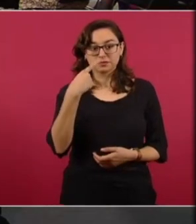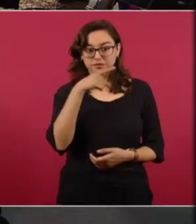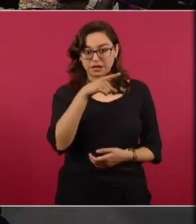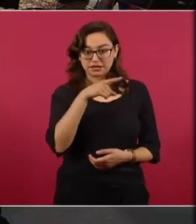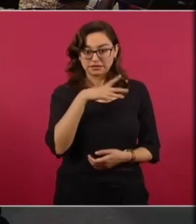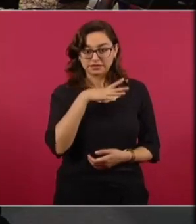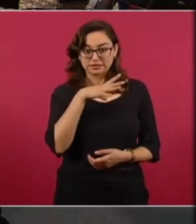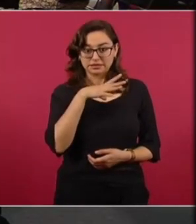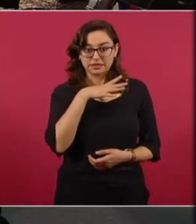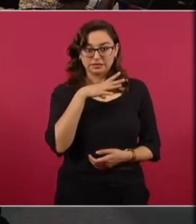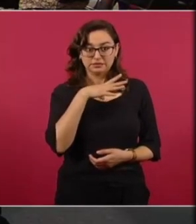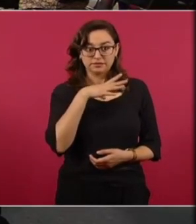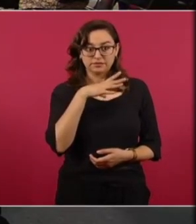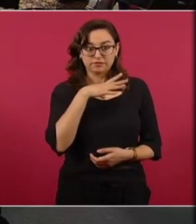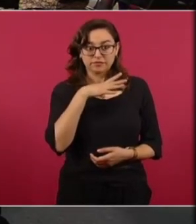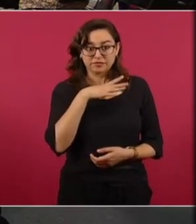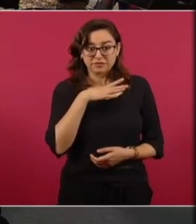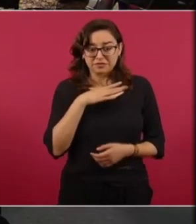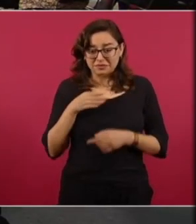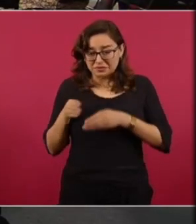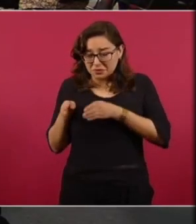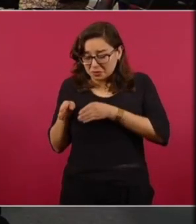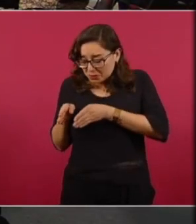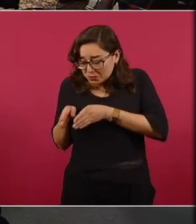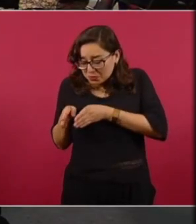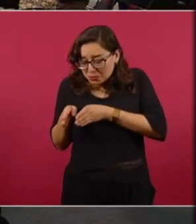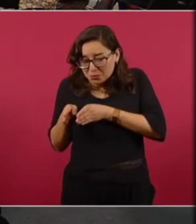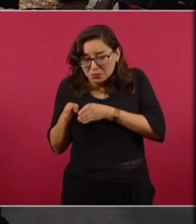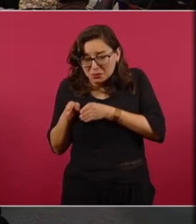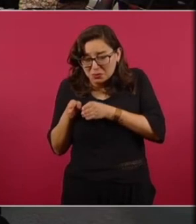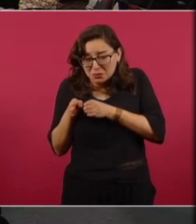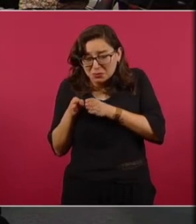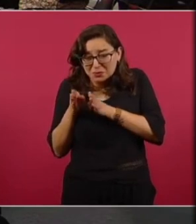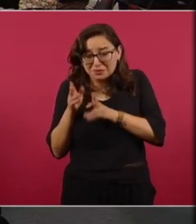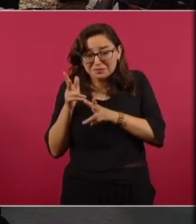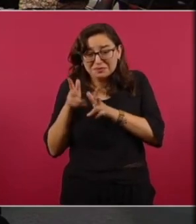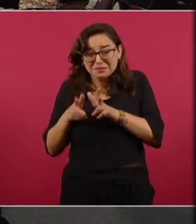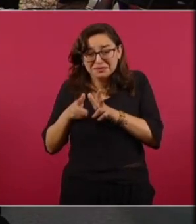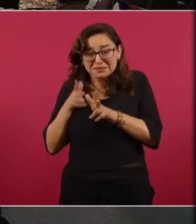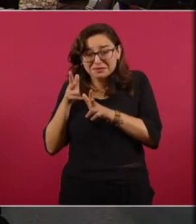este es el trazo si no me equivoco del tren